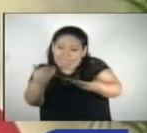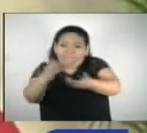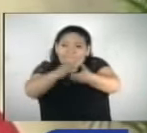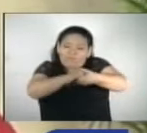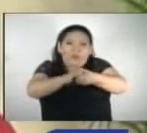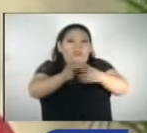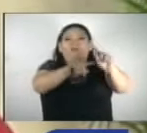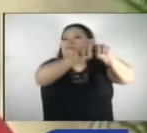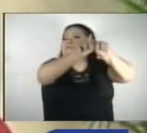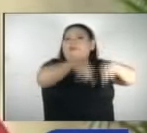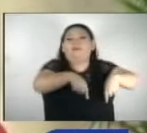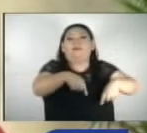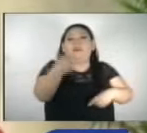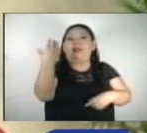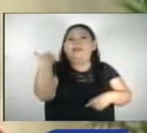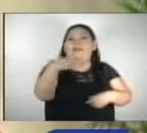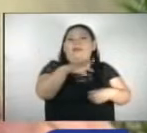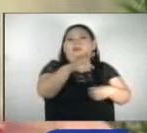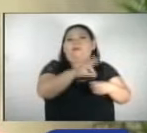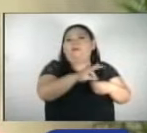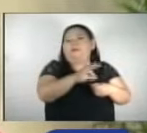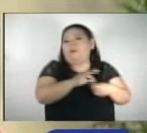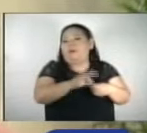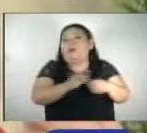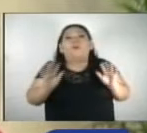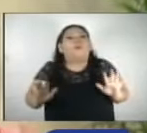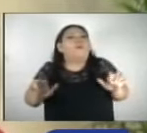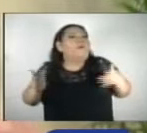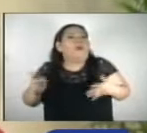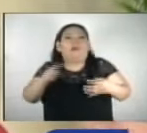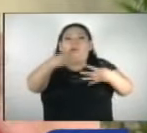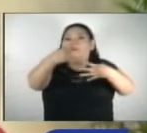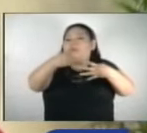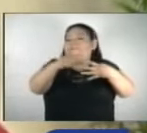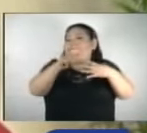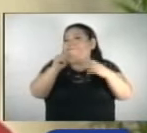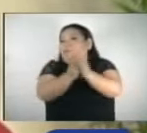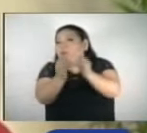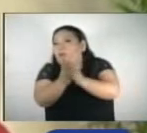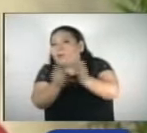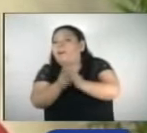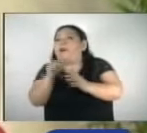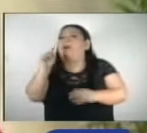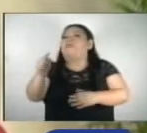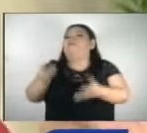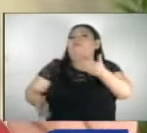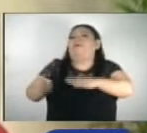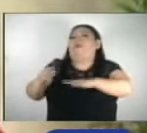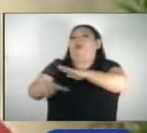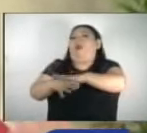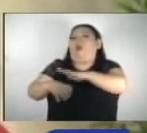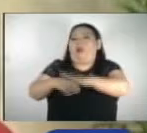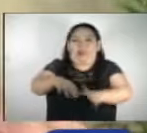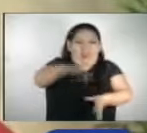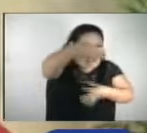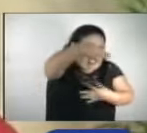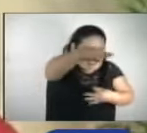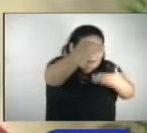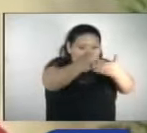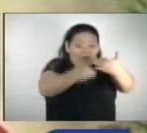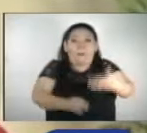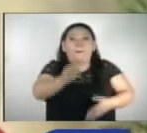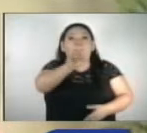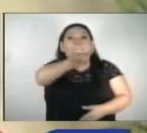Anulemos estas elecciones legislativas. Sencillamente porque son inconsistentes y fraudulentas. Actas con más de 1